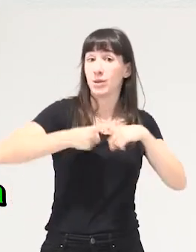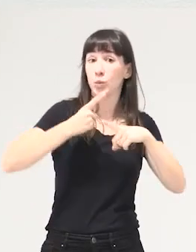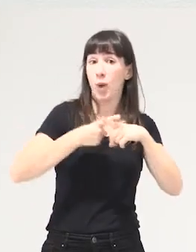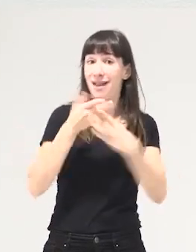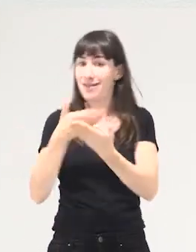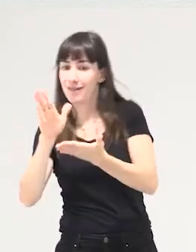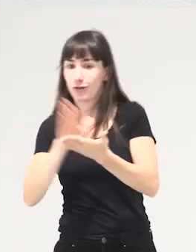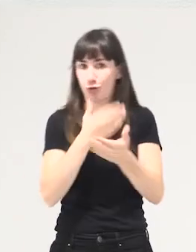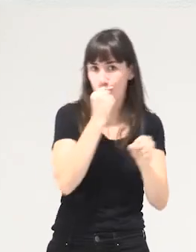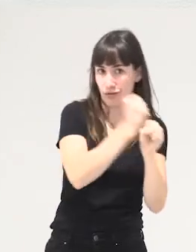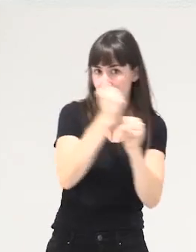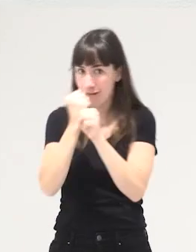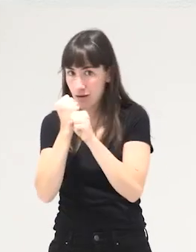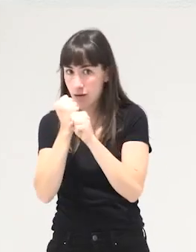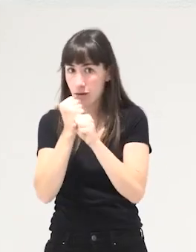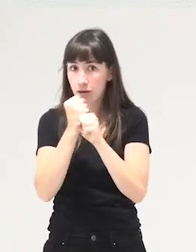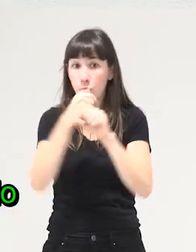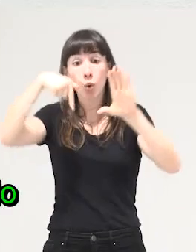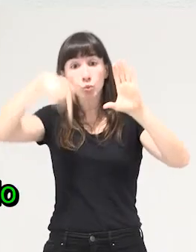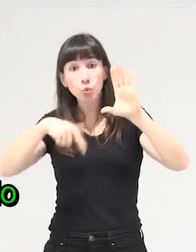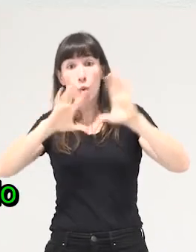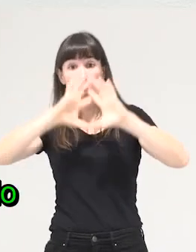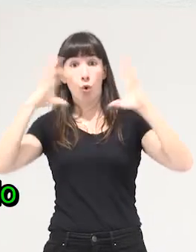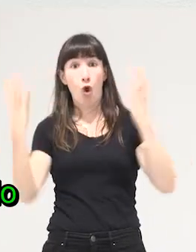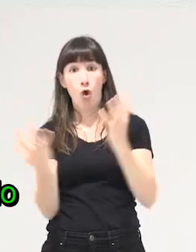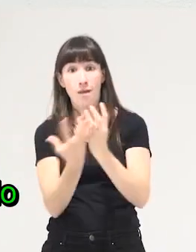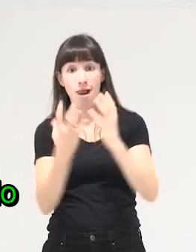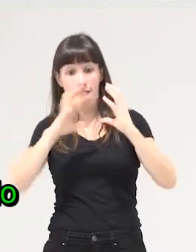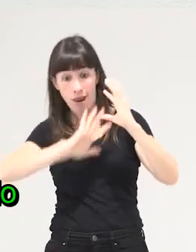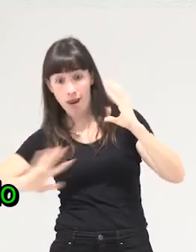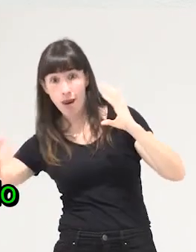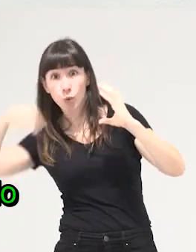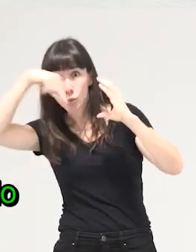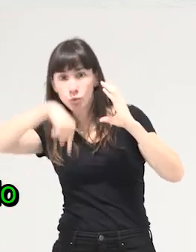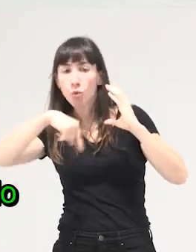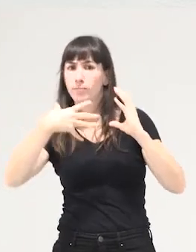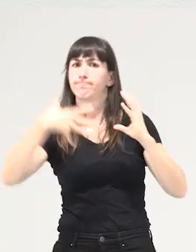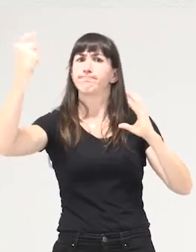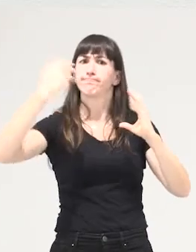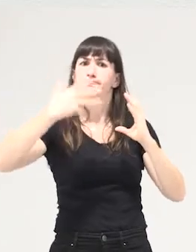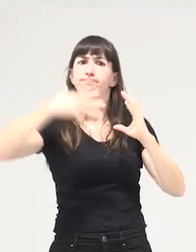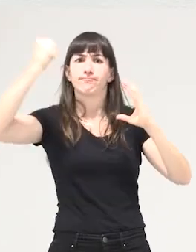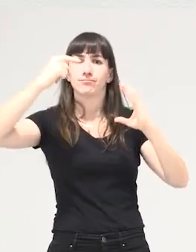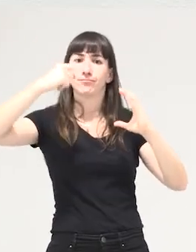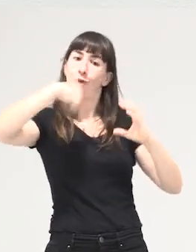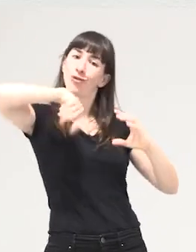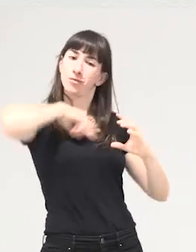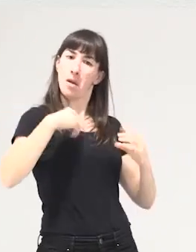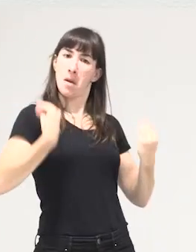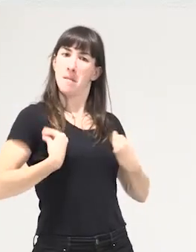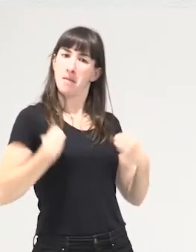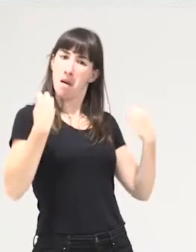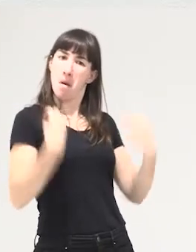que se basaba en el expolio del sur global o sea que algunos lugares del mundo vivíamos relativamente bien a costa de derivar